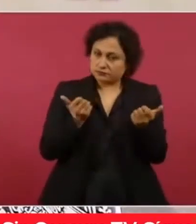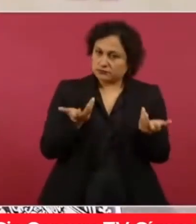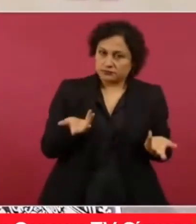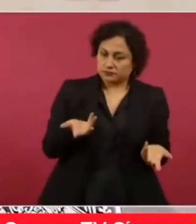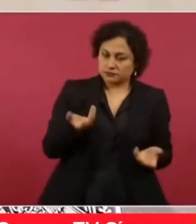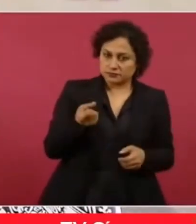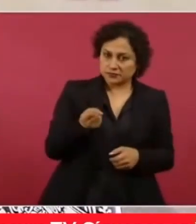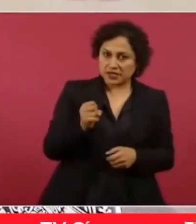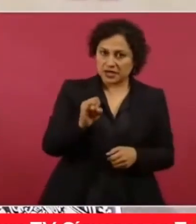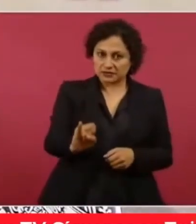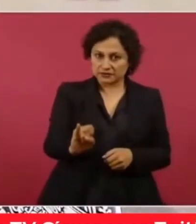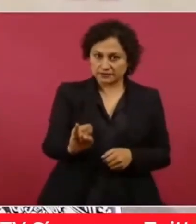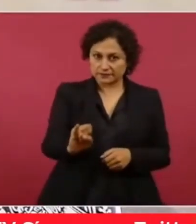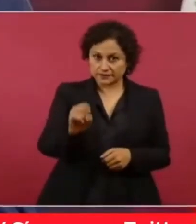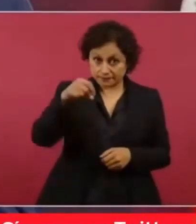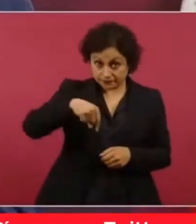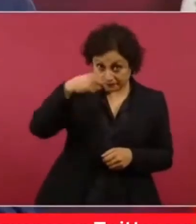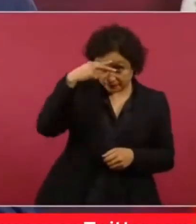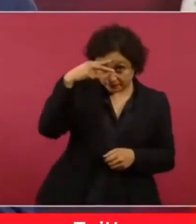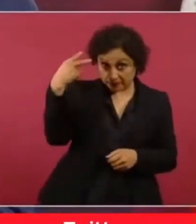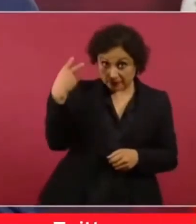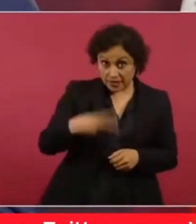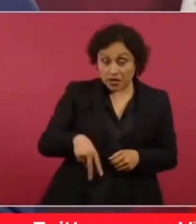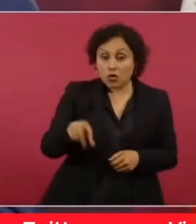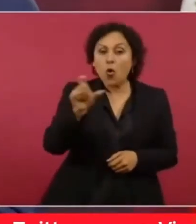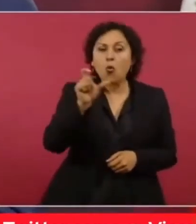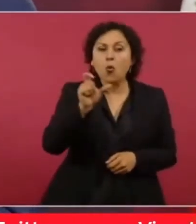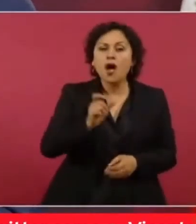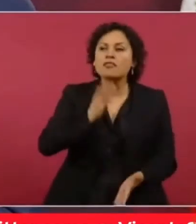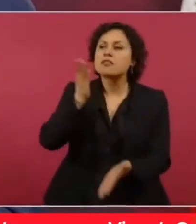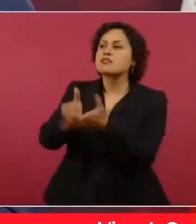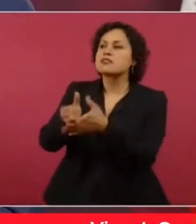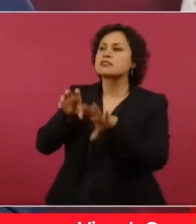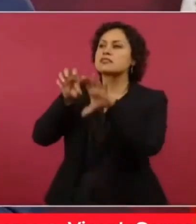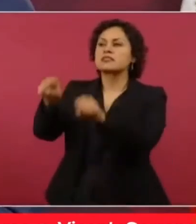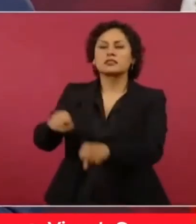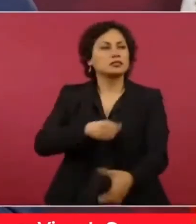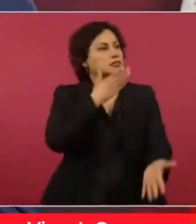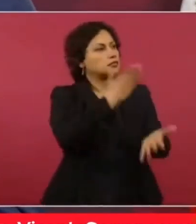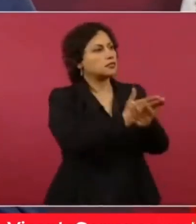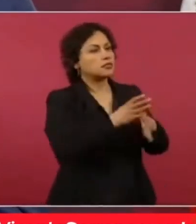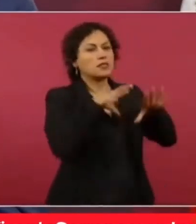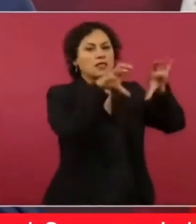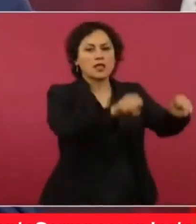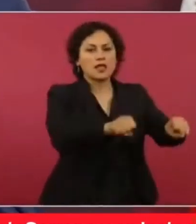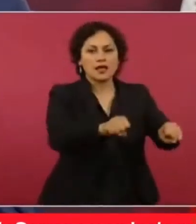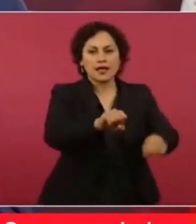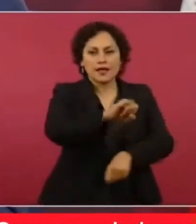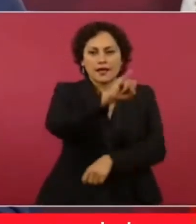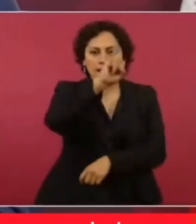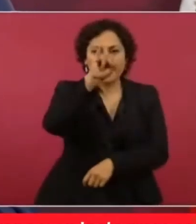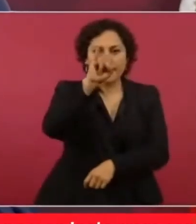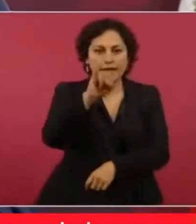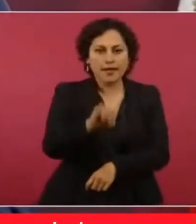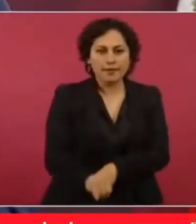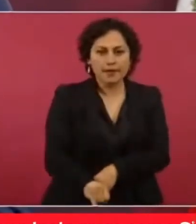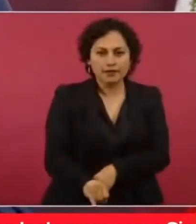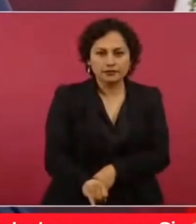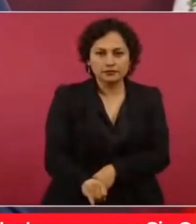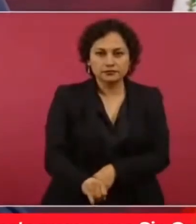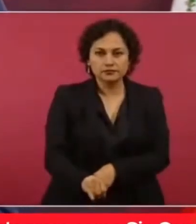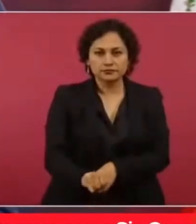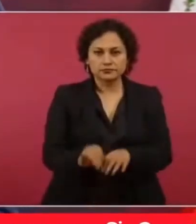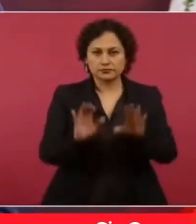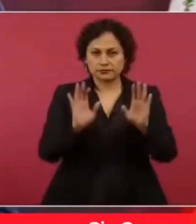México nunca ha sido imperio en el